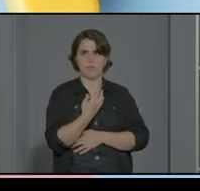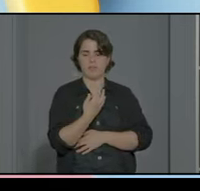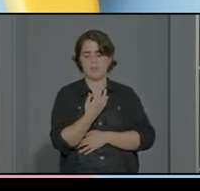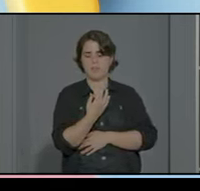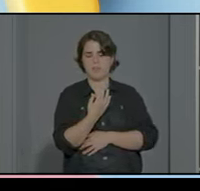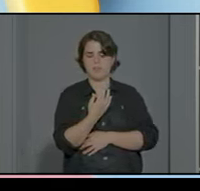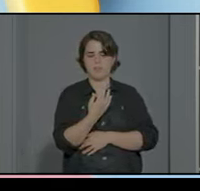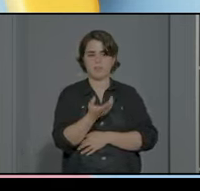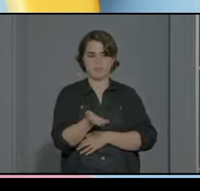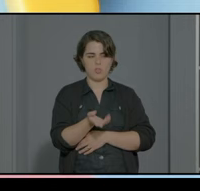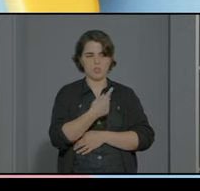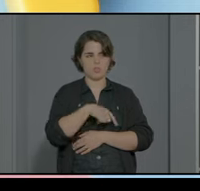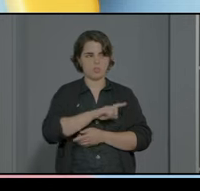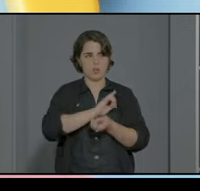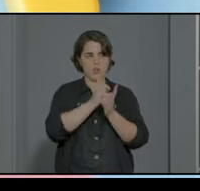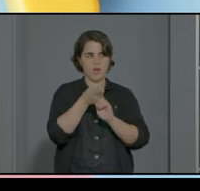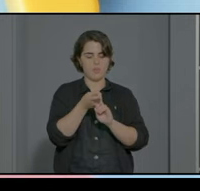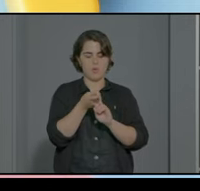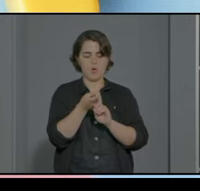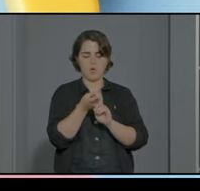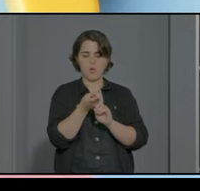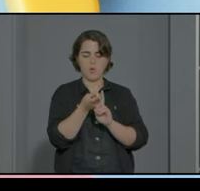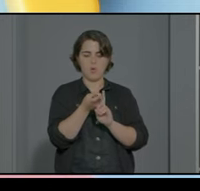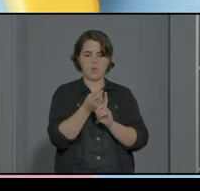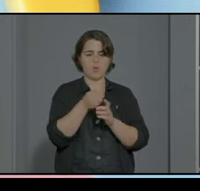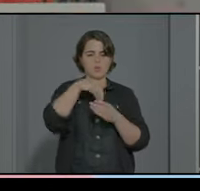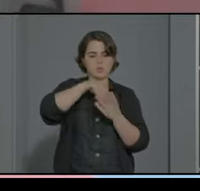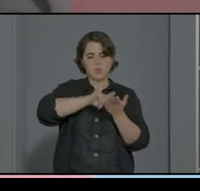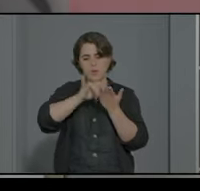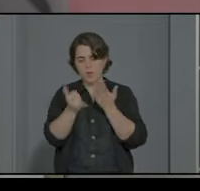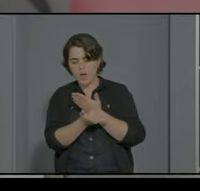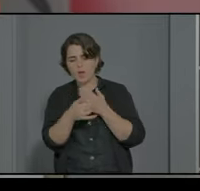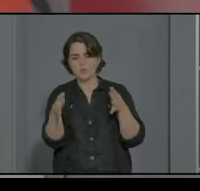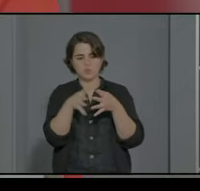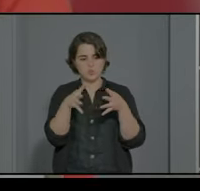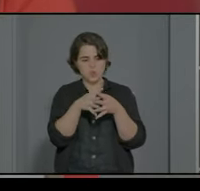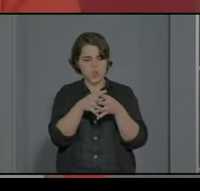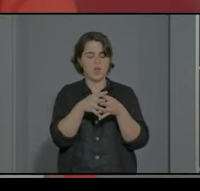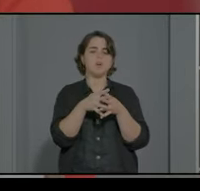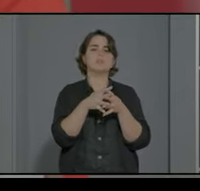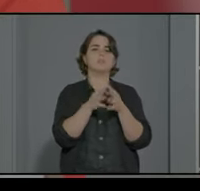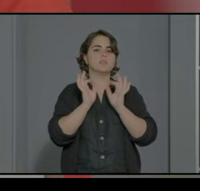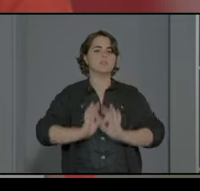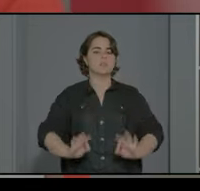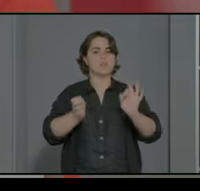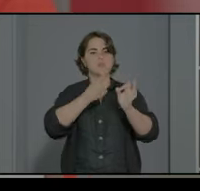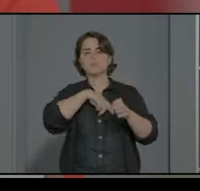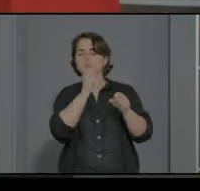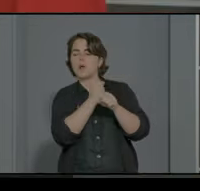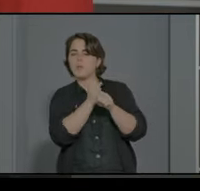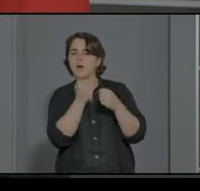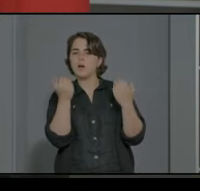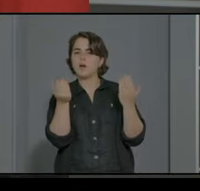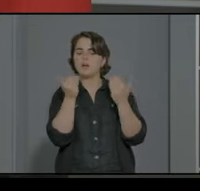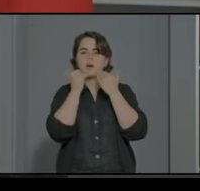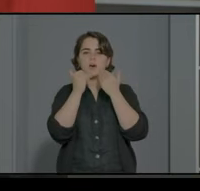tenemos que favorecer un cambio en el lenguaje en la estructuración y sobre todo empezamos a trabajar a través